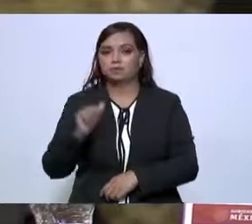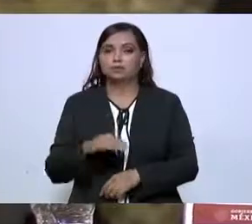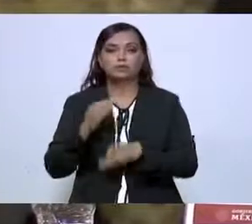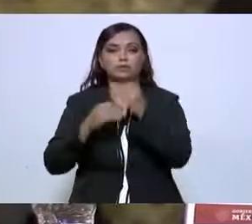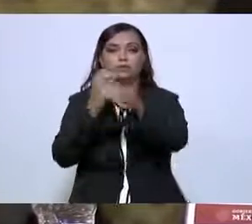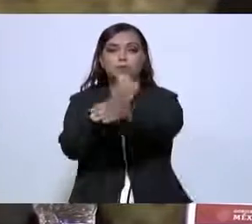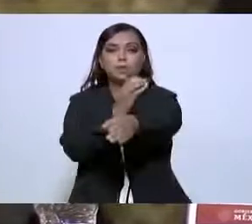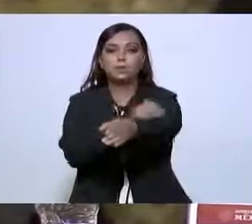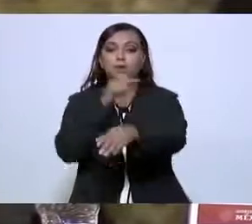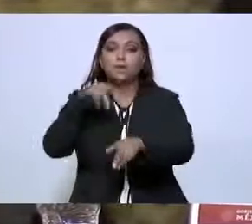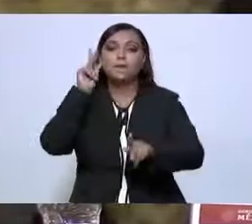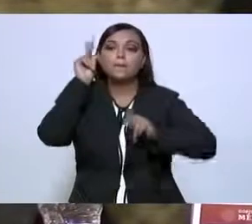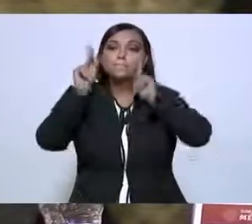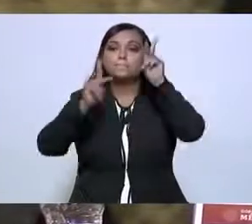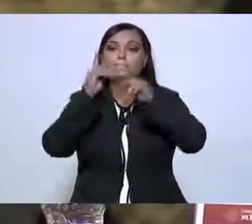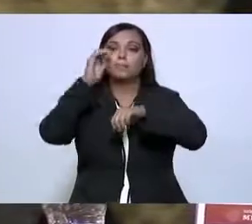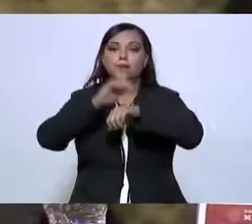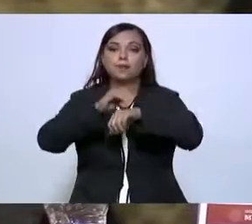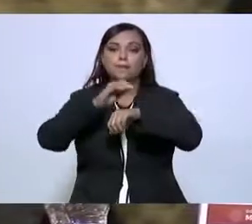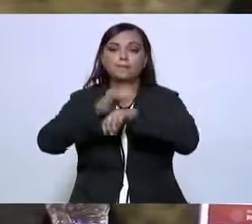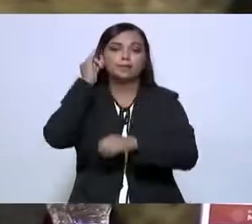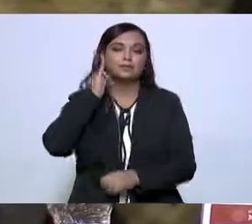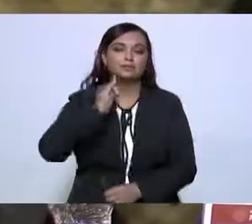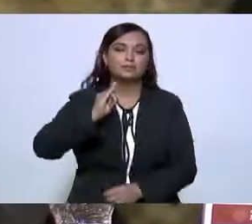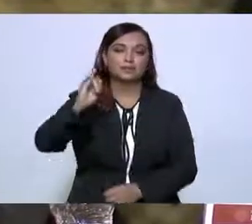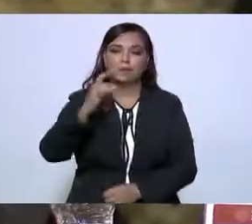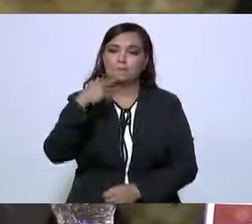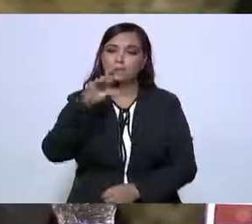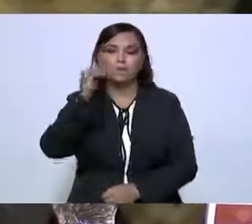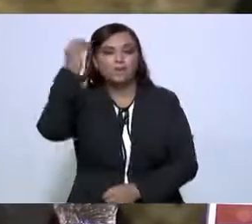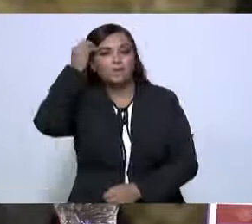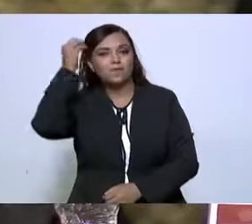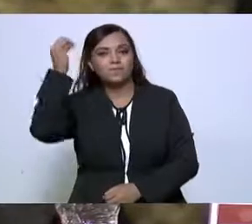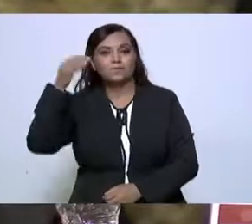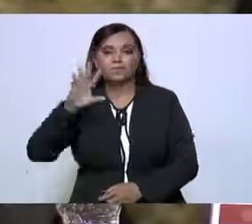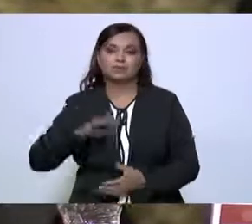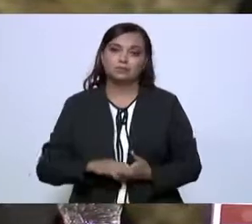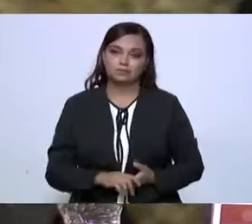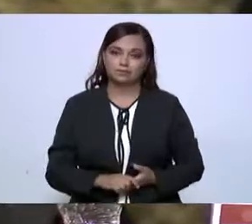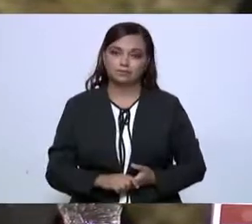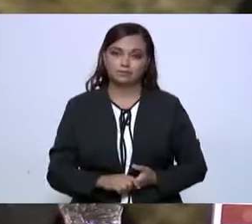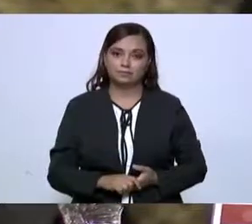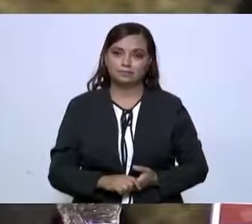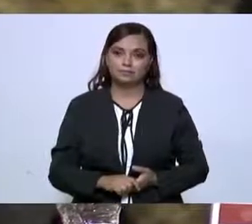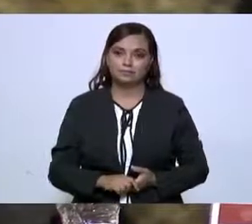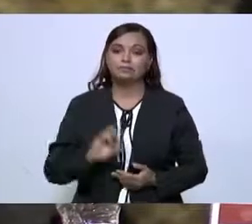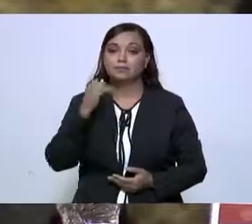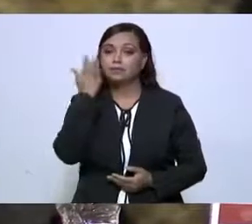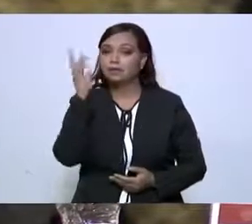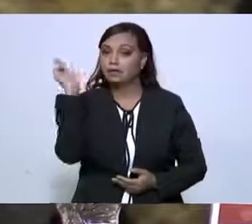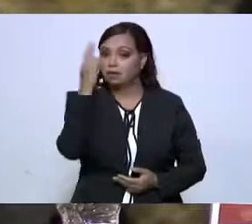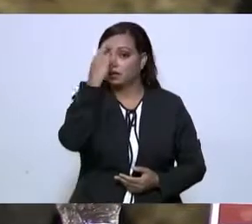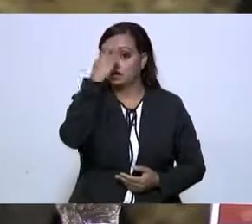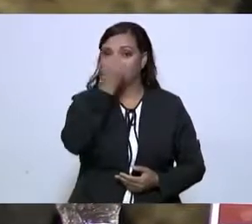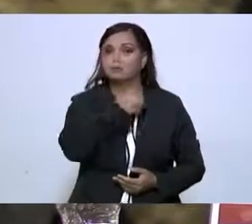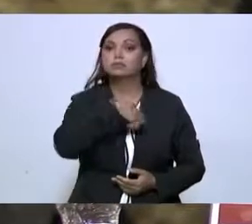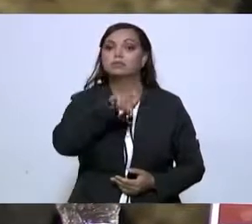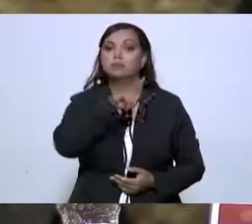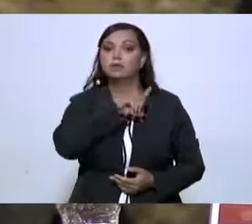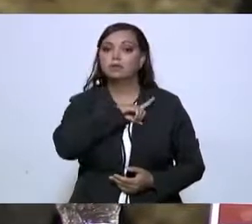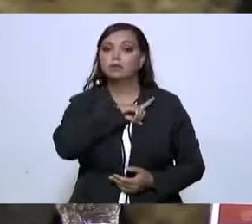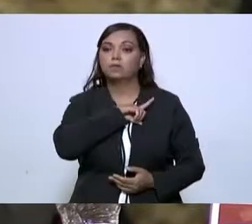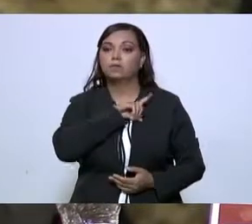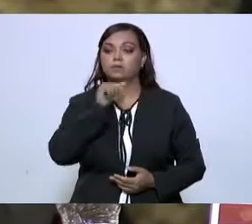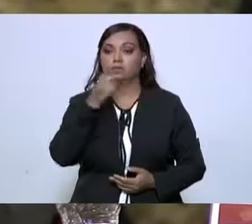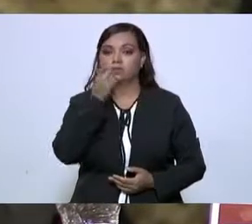Hoy visitamos a un amigo lejano pero no olvidado y les recuerdo que en salud el encargo